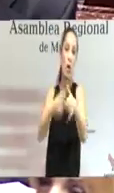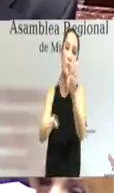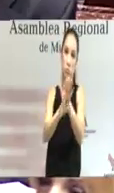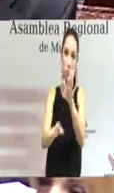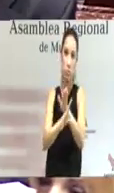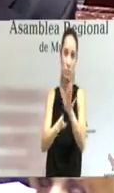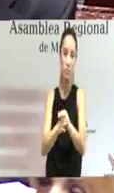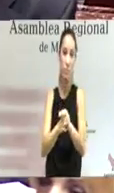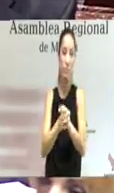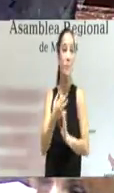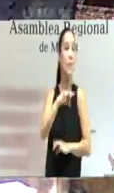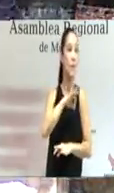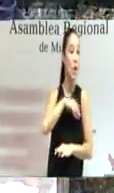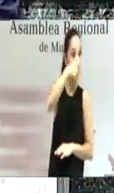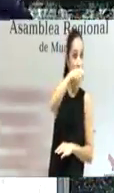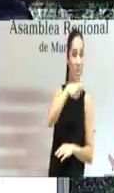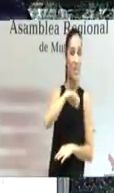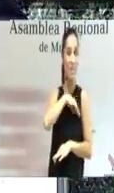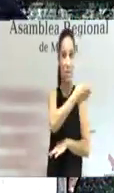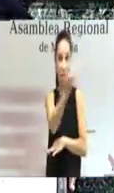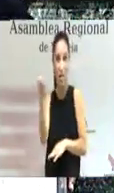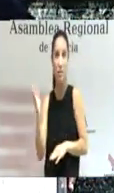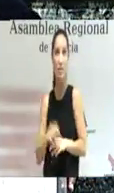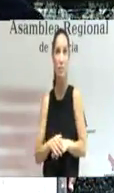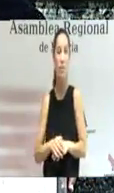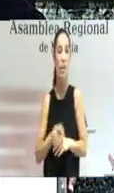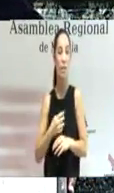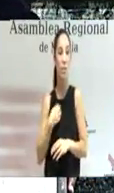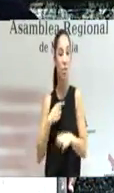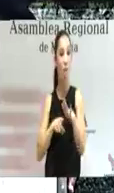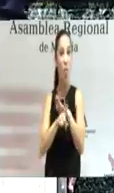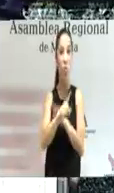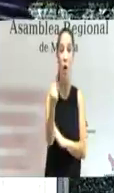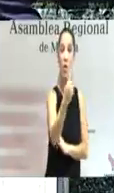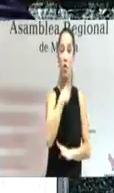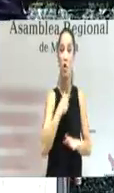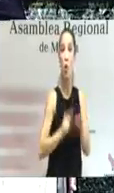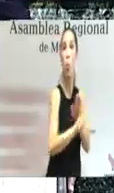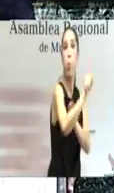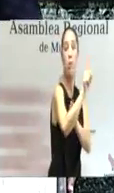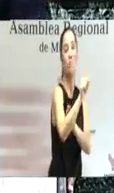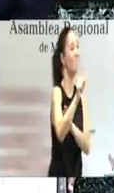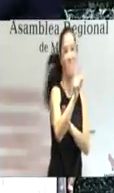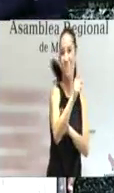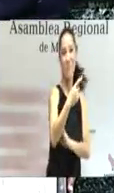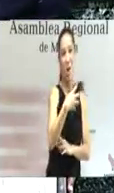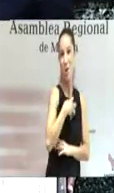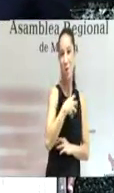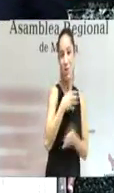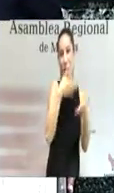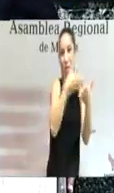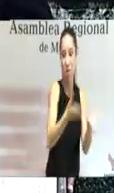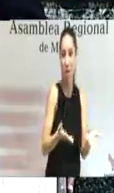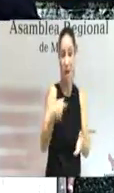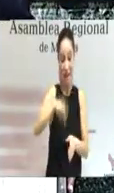señora presidenta señorías no podemos crecer solos a lo largo de este año estaremos y estamos